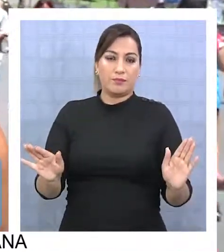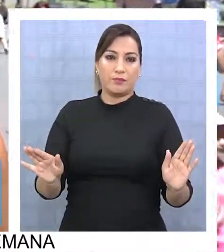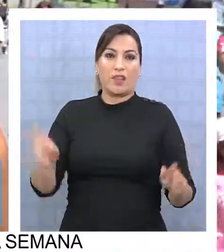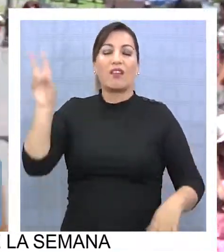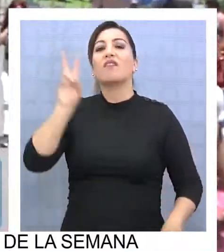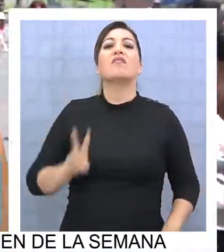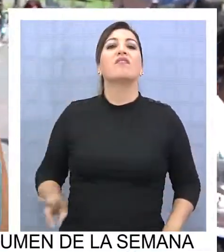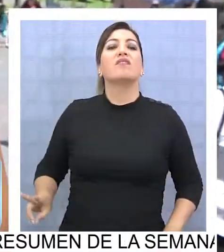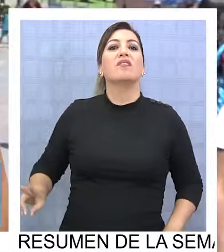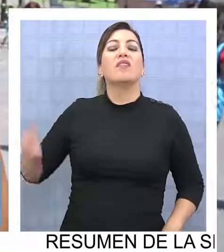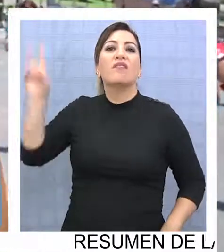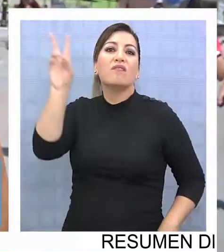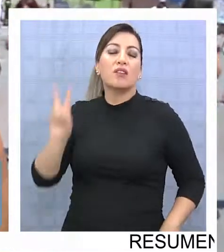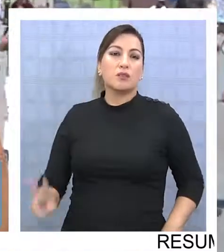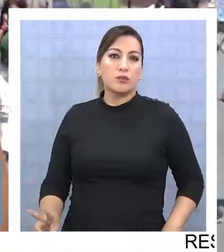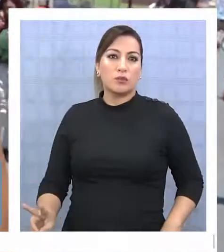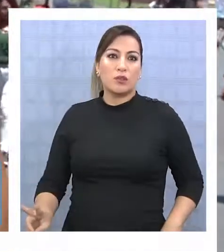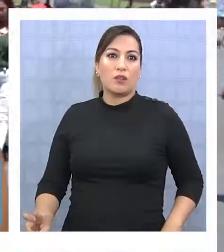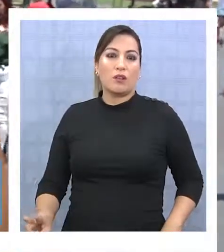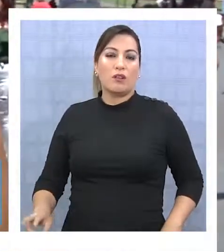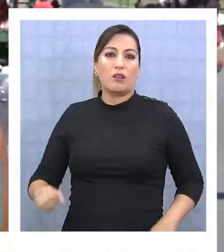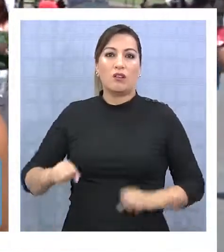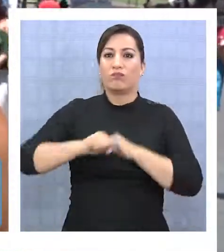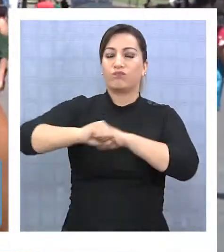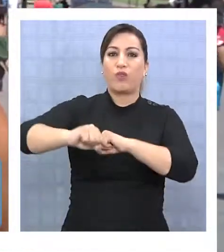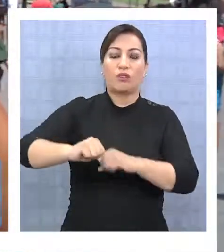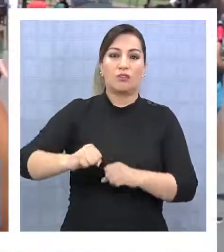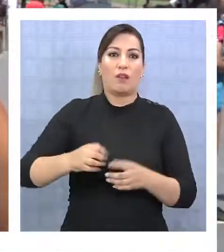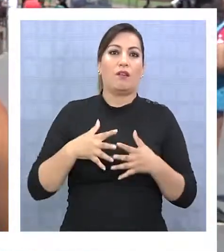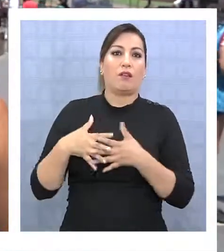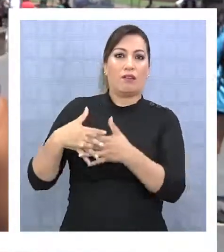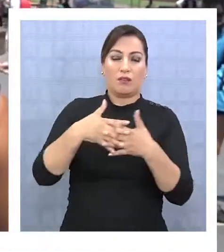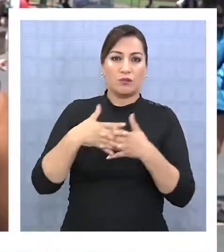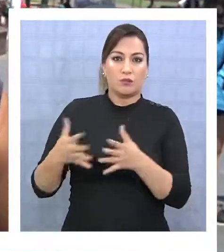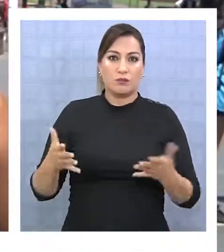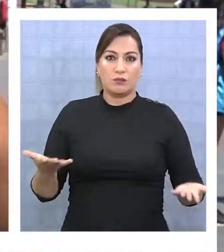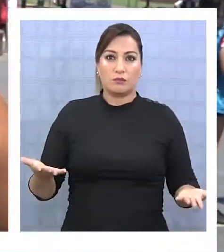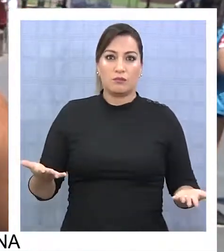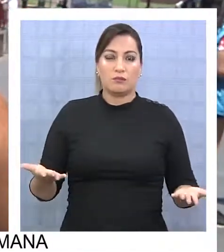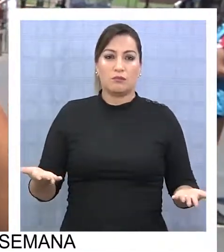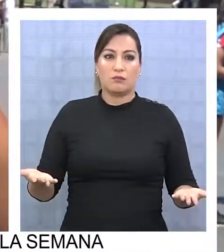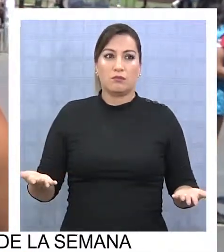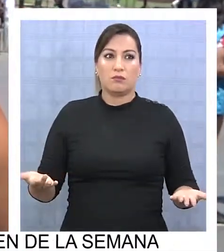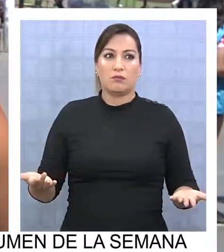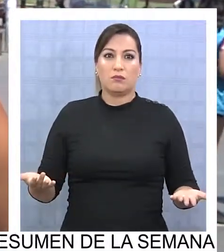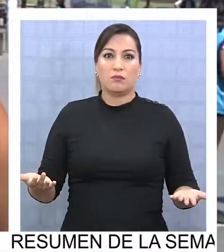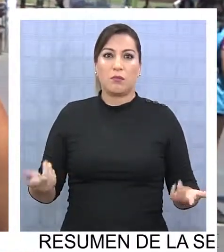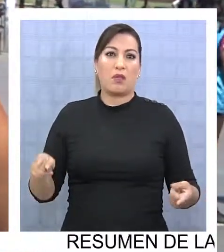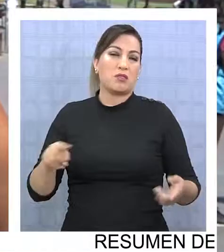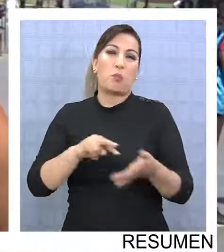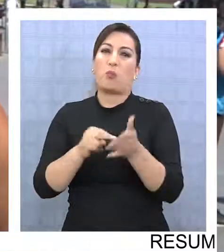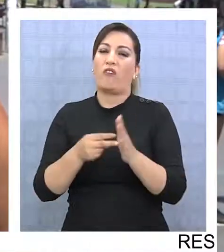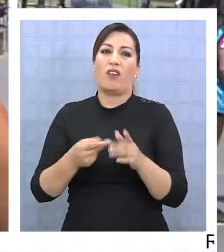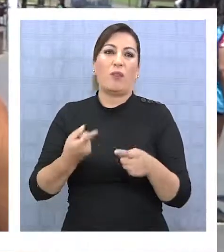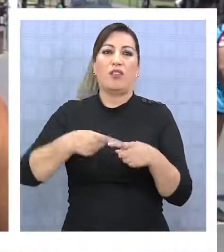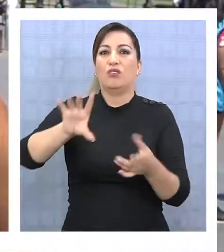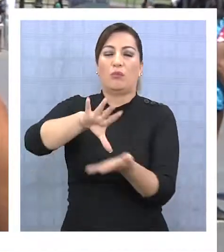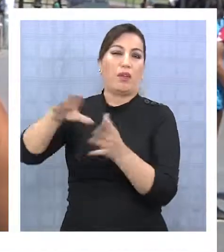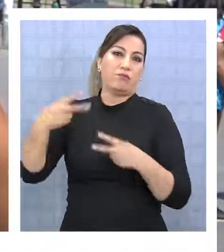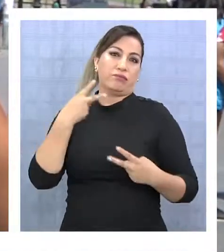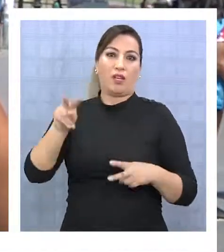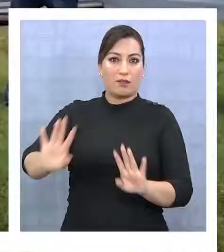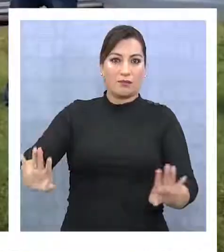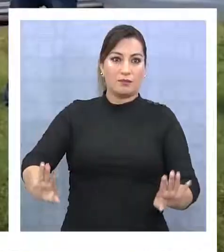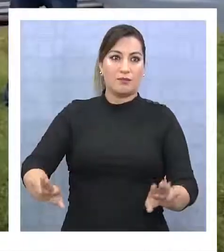sabe que Venezuela está rechazando la ayuda de Estados Unidos. Y él sabe que si manda ayuda, no va a rechazar. Entonces es como meterse en la pata a los caballos. No